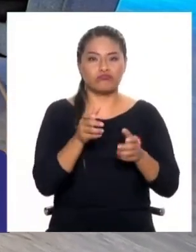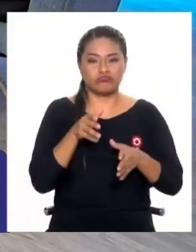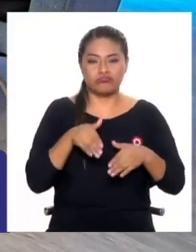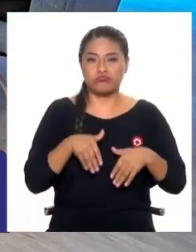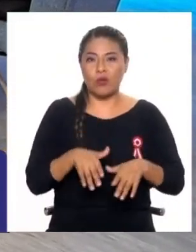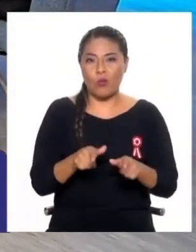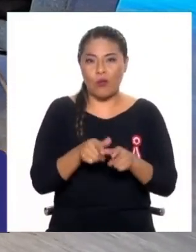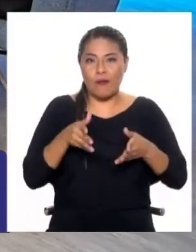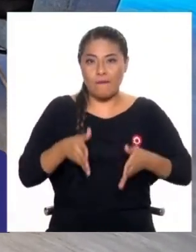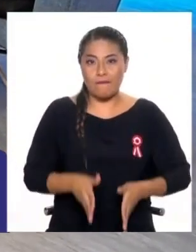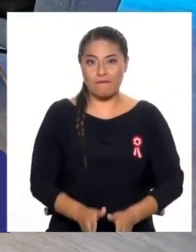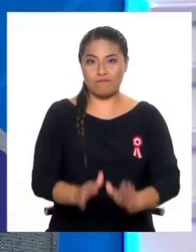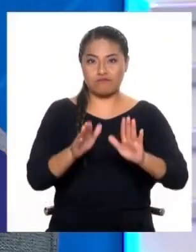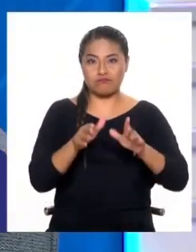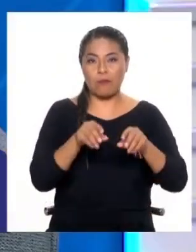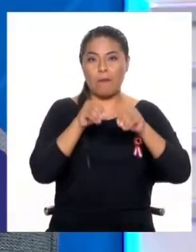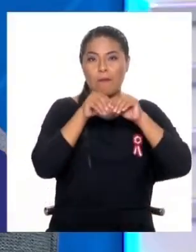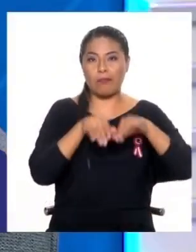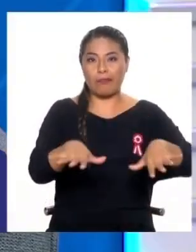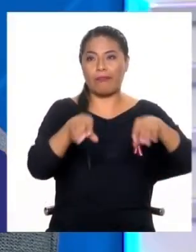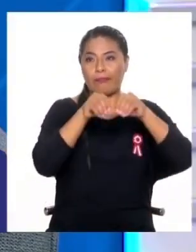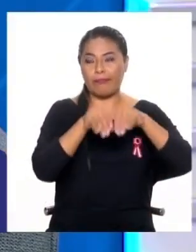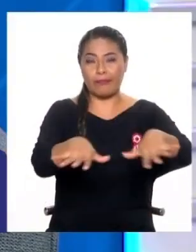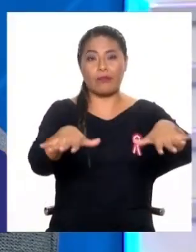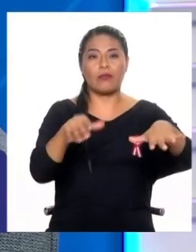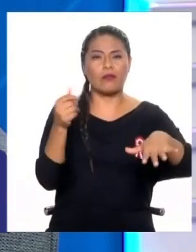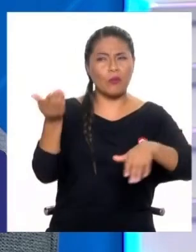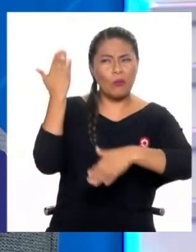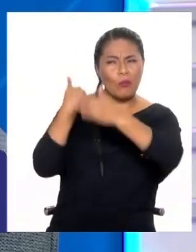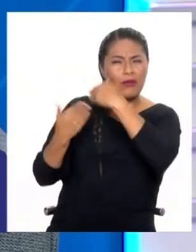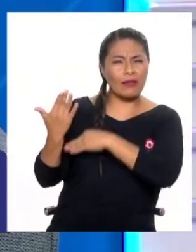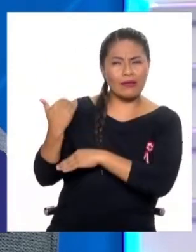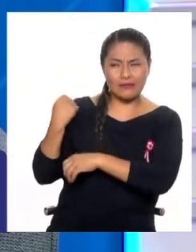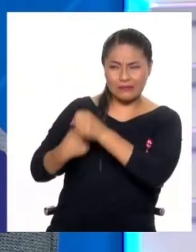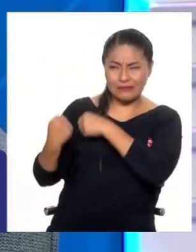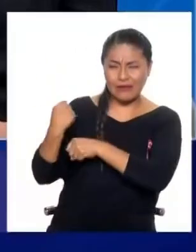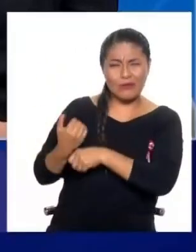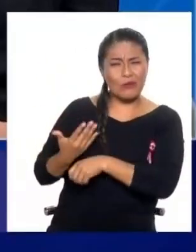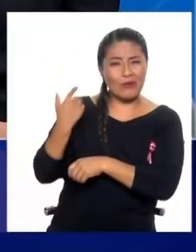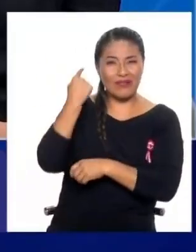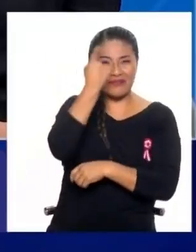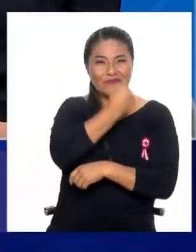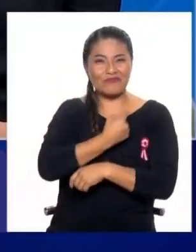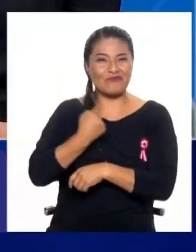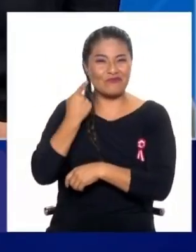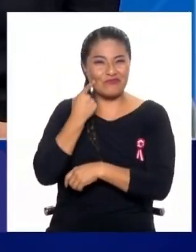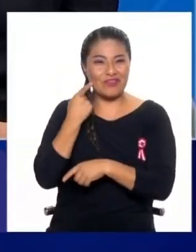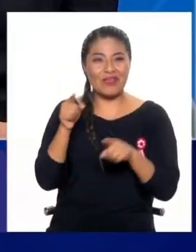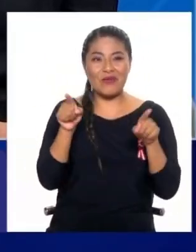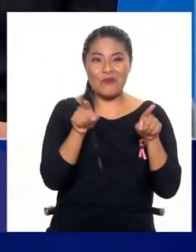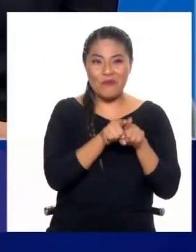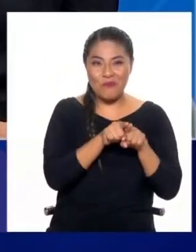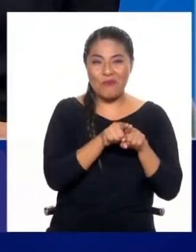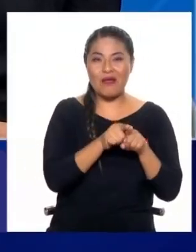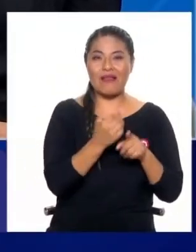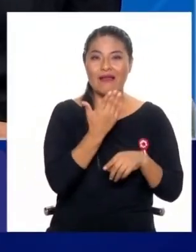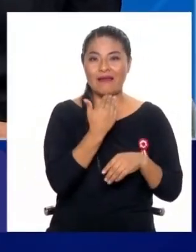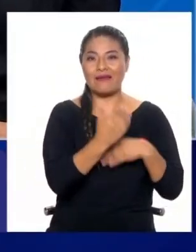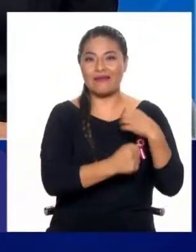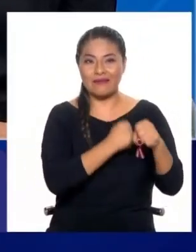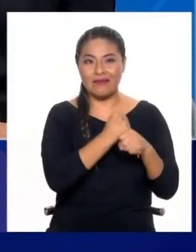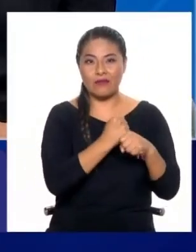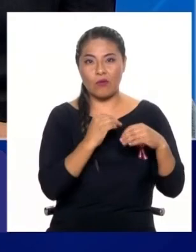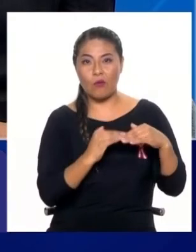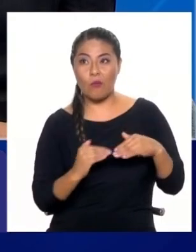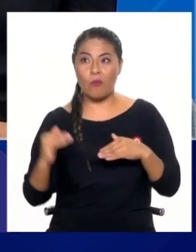como el ser humano. Entonces, a veces tenemos una foto de cuando teníamos 15 años. Es imposible que sigamos dando resultados a alguien que tiene 15 años cuando en verdad ya tiene